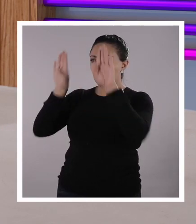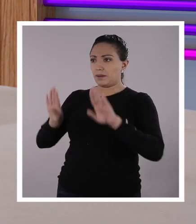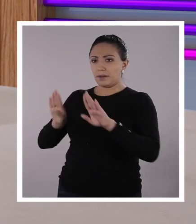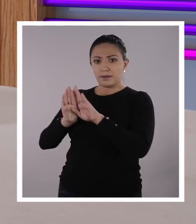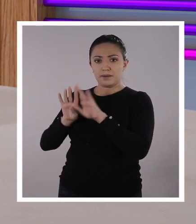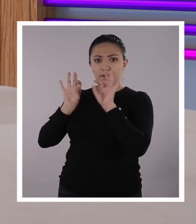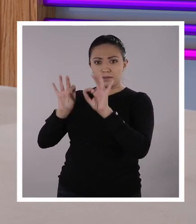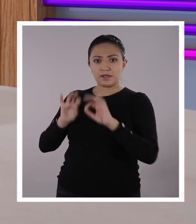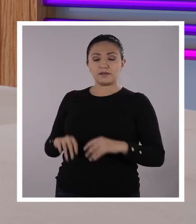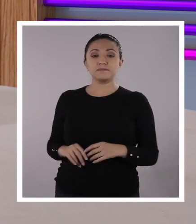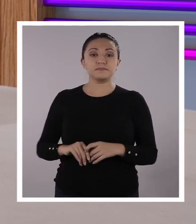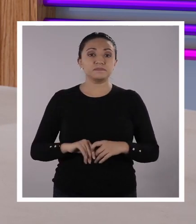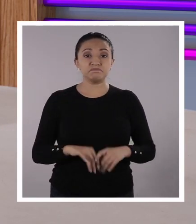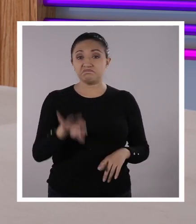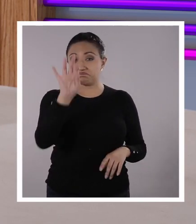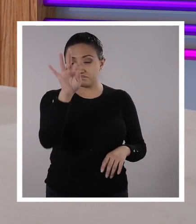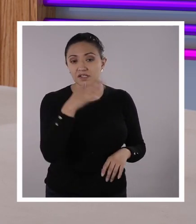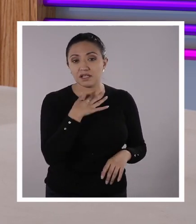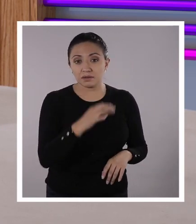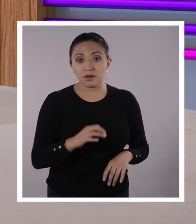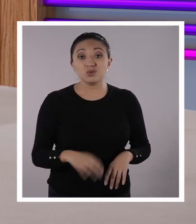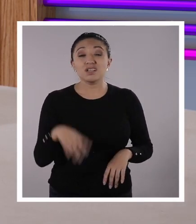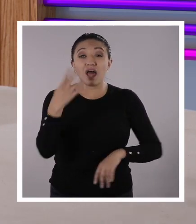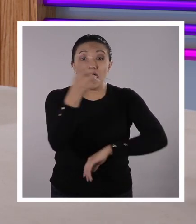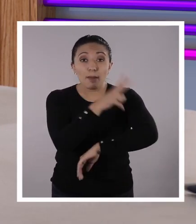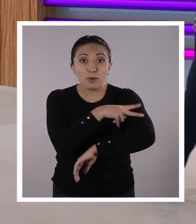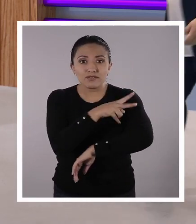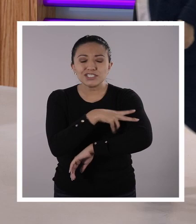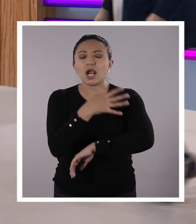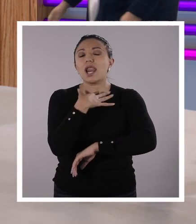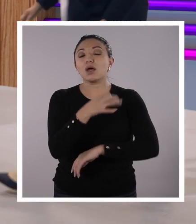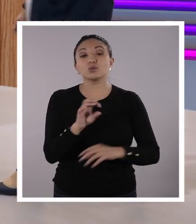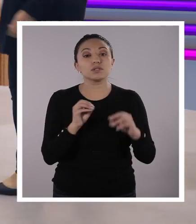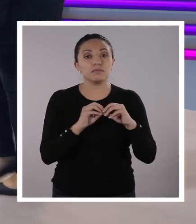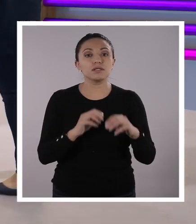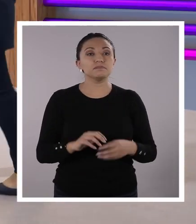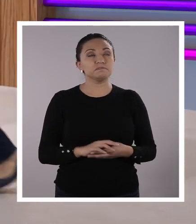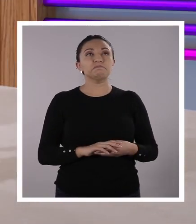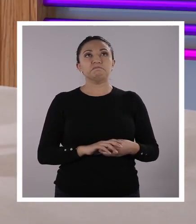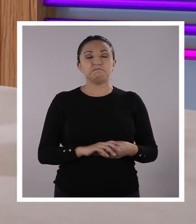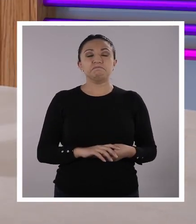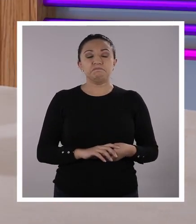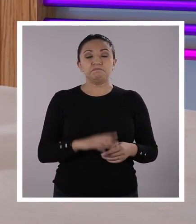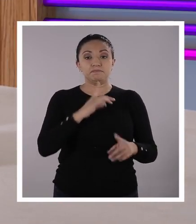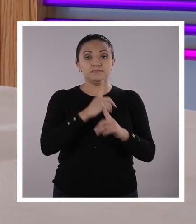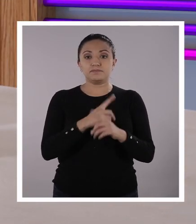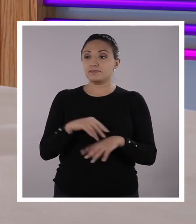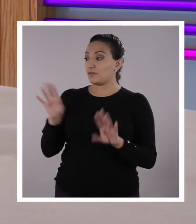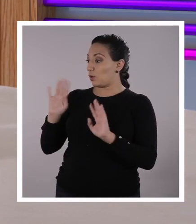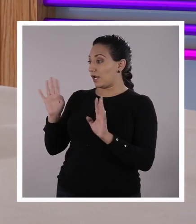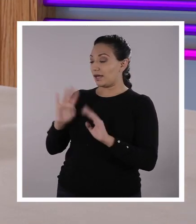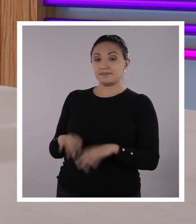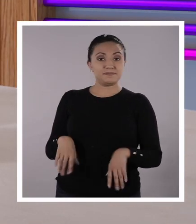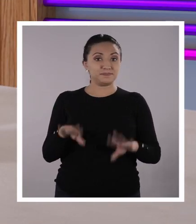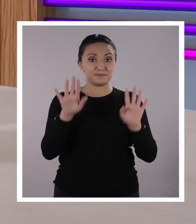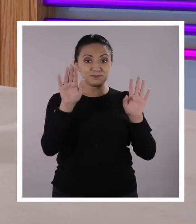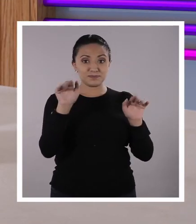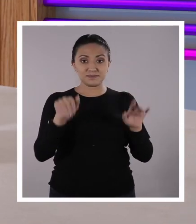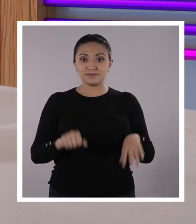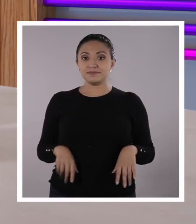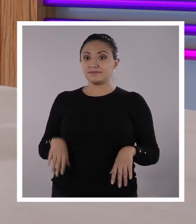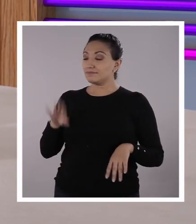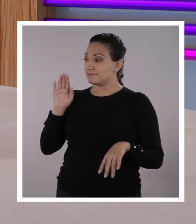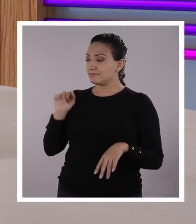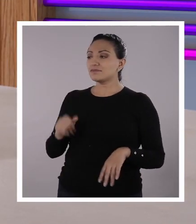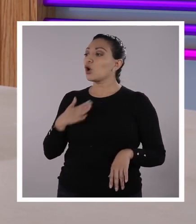pizarrón. Esto les va a encantar. A la profe le va a encantar mi cuadro. Definitivamente. Hola, chicos y chicas. Santi.